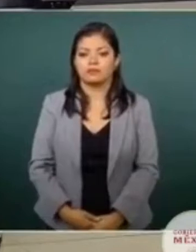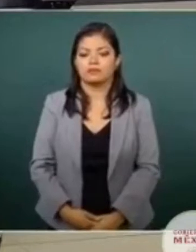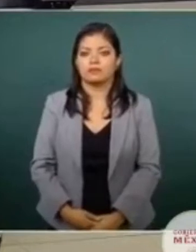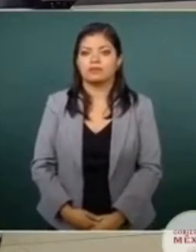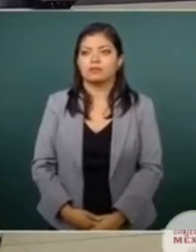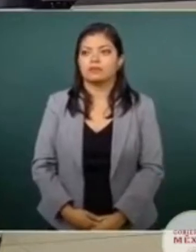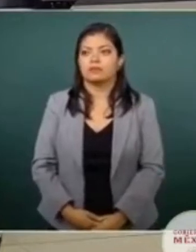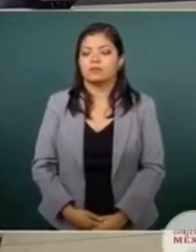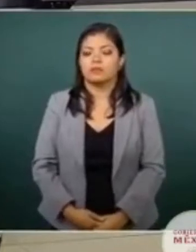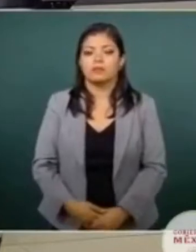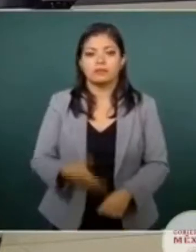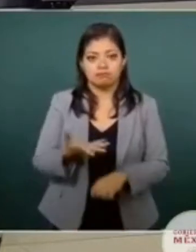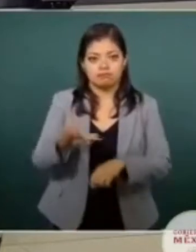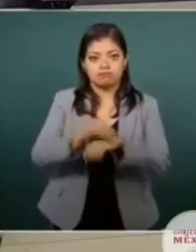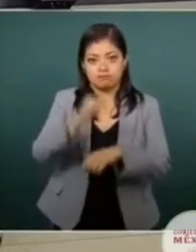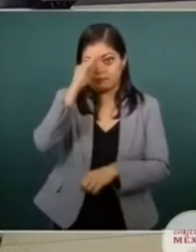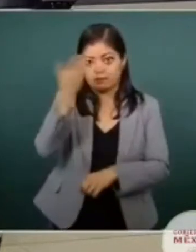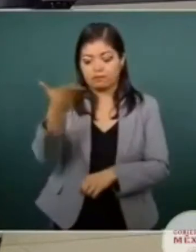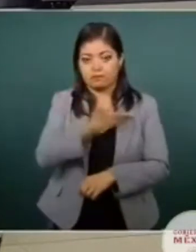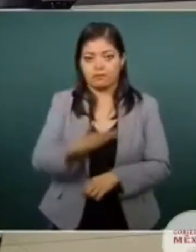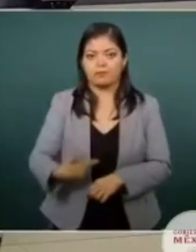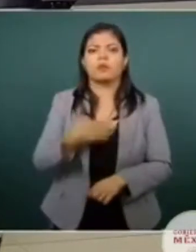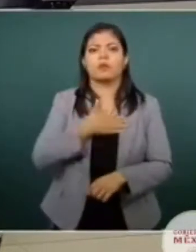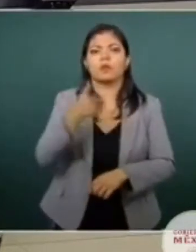Con su permiso, señor presidente. Buenos días.